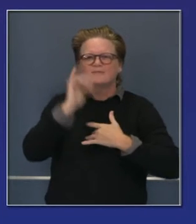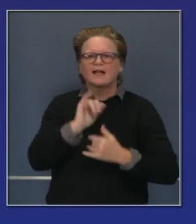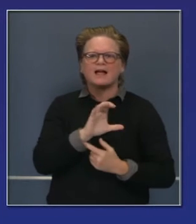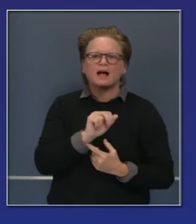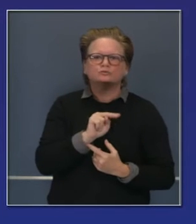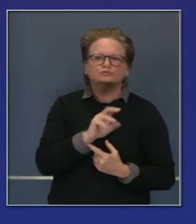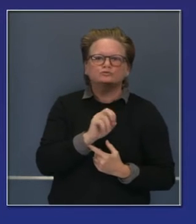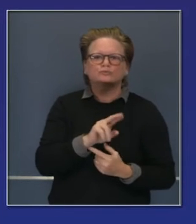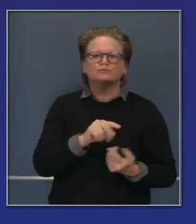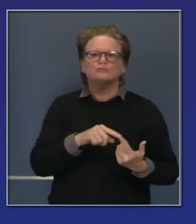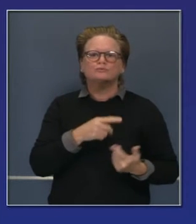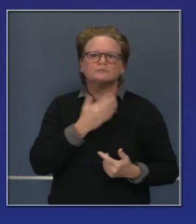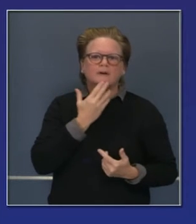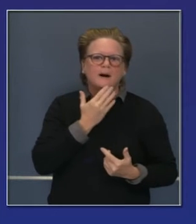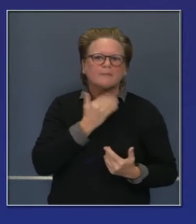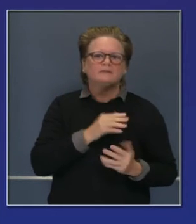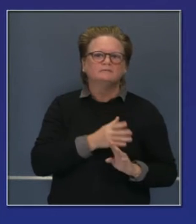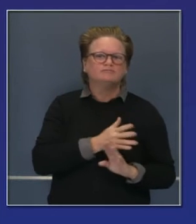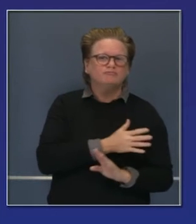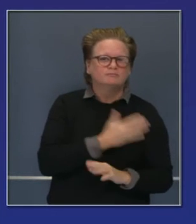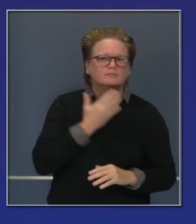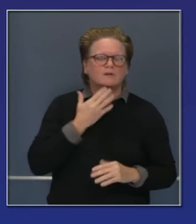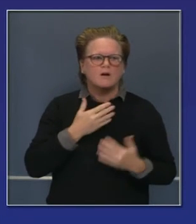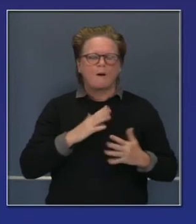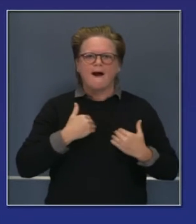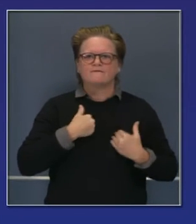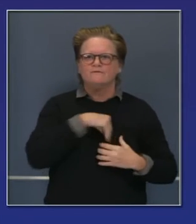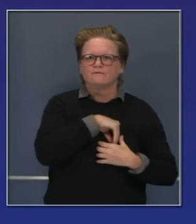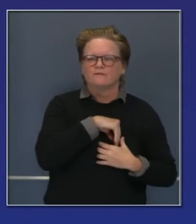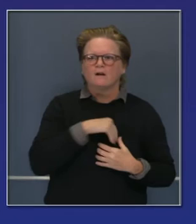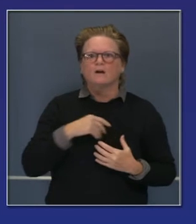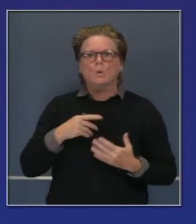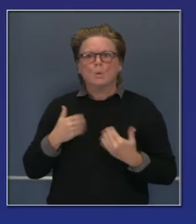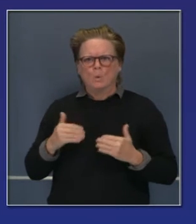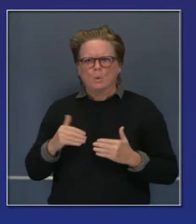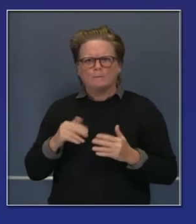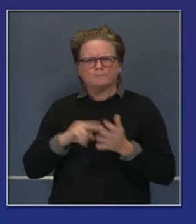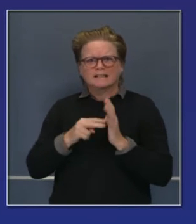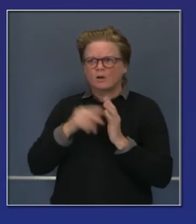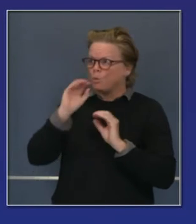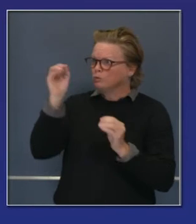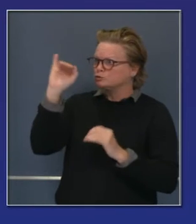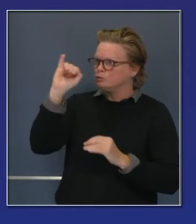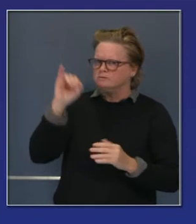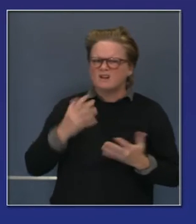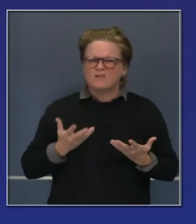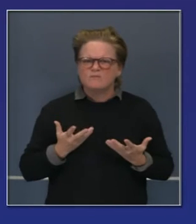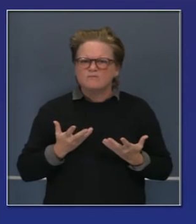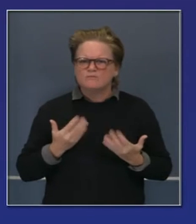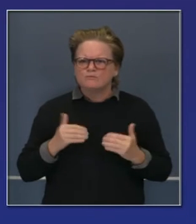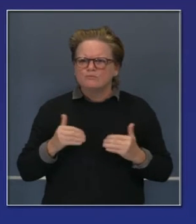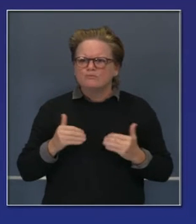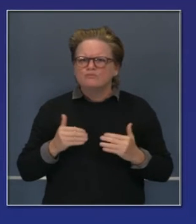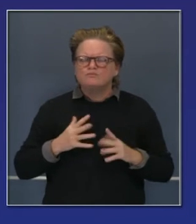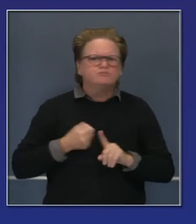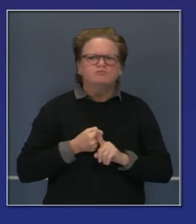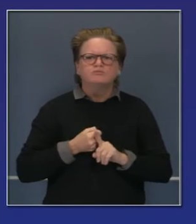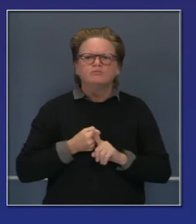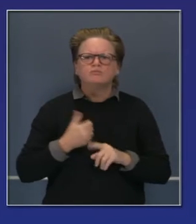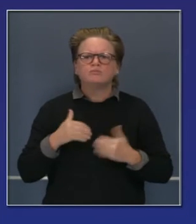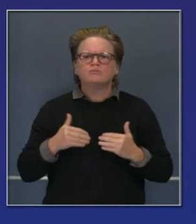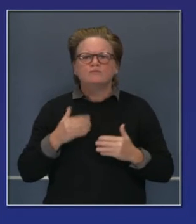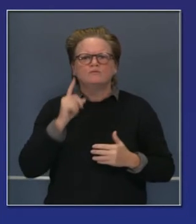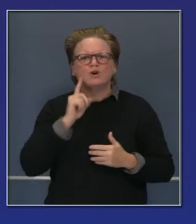decisión de la Corte Suprema. A menudo oímos cifras conectadas a nivel nacional, pero aquí